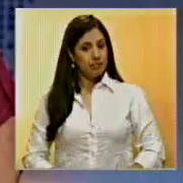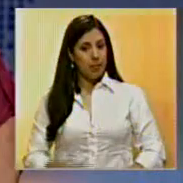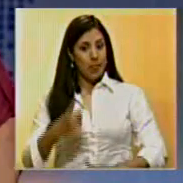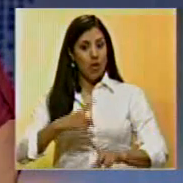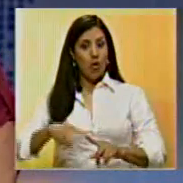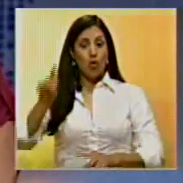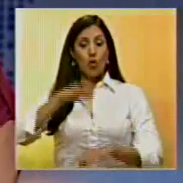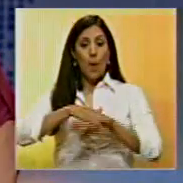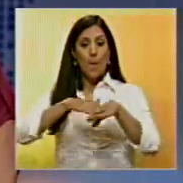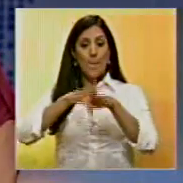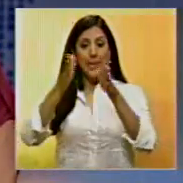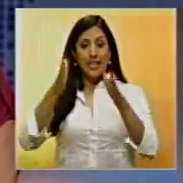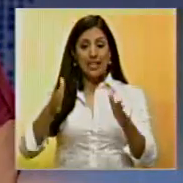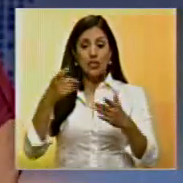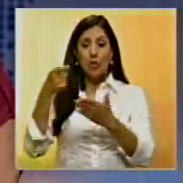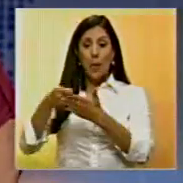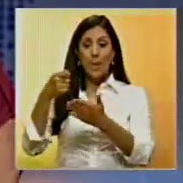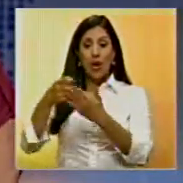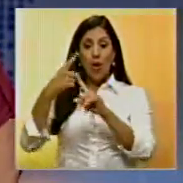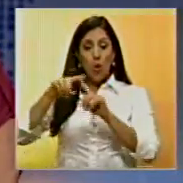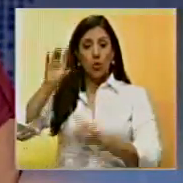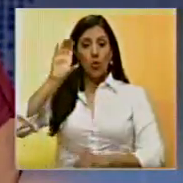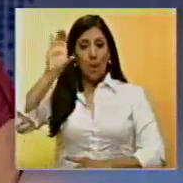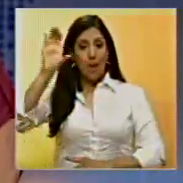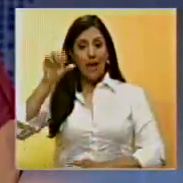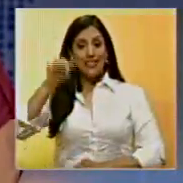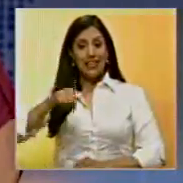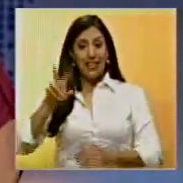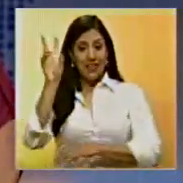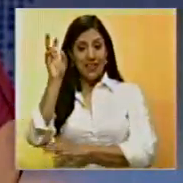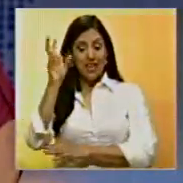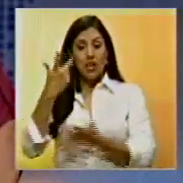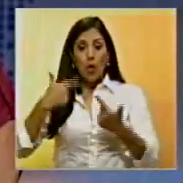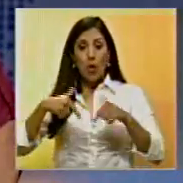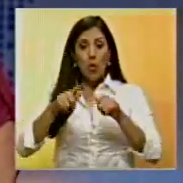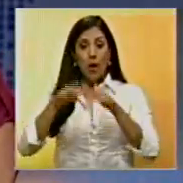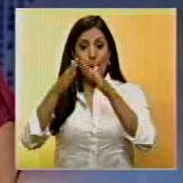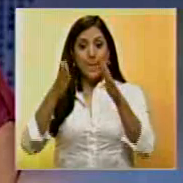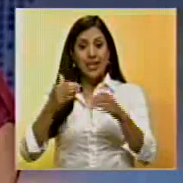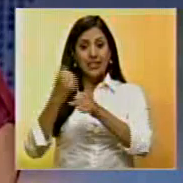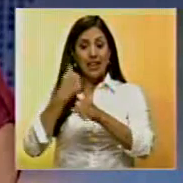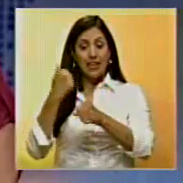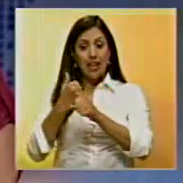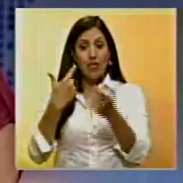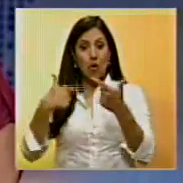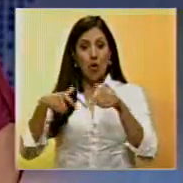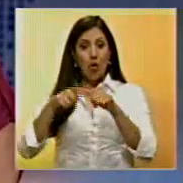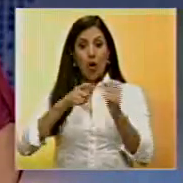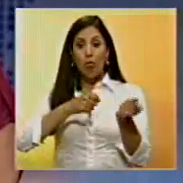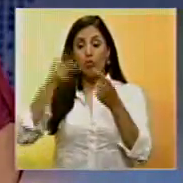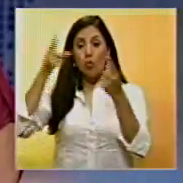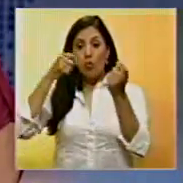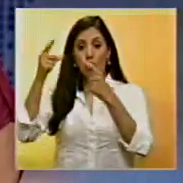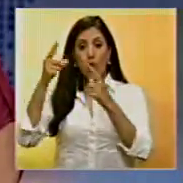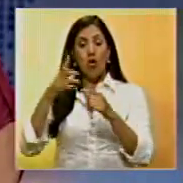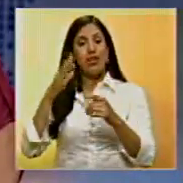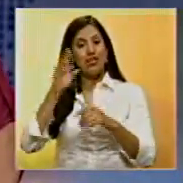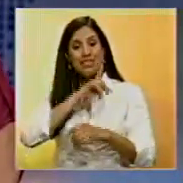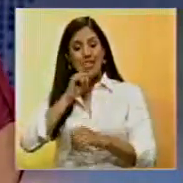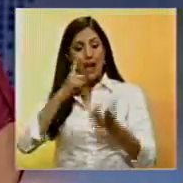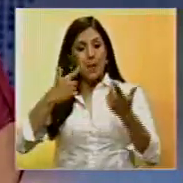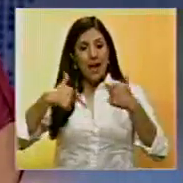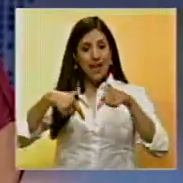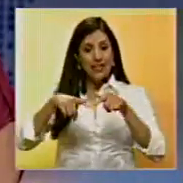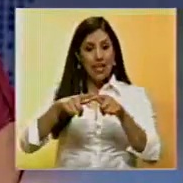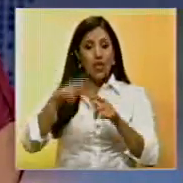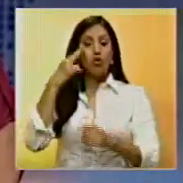Jesús Faría, Ministro para Inversión Extranjera, intervino este viernes en la instalación de la Mesa de Trabajo en materia de exportación desde el Salón Simón Bolívar de